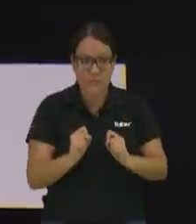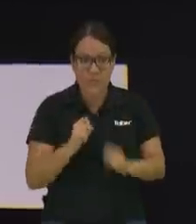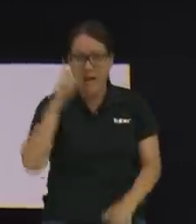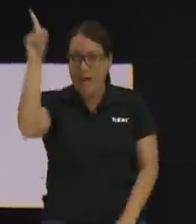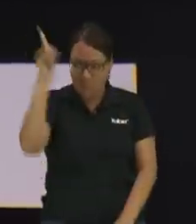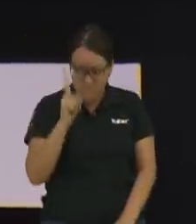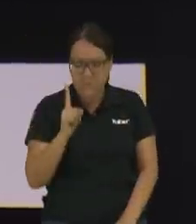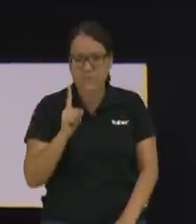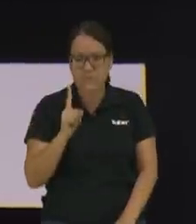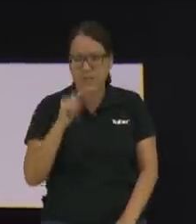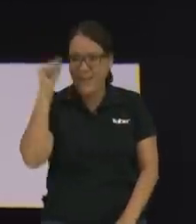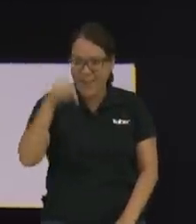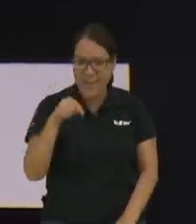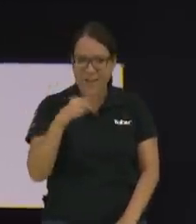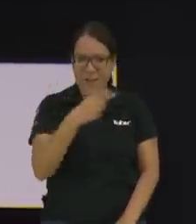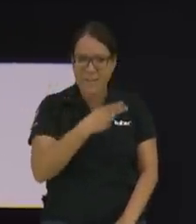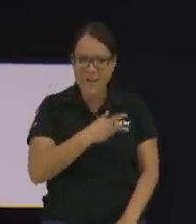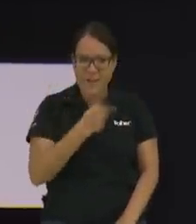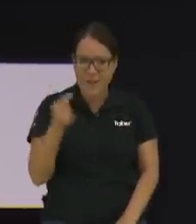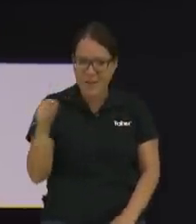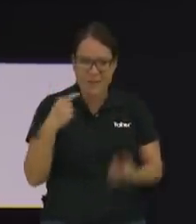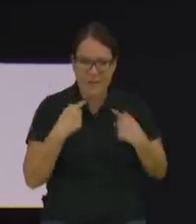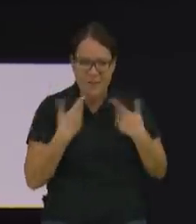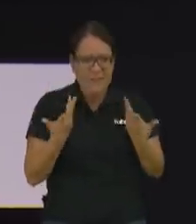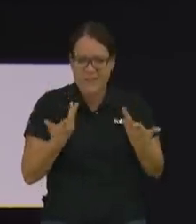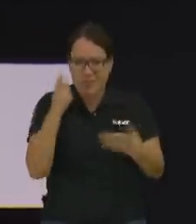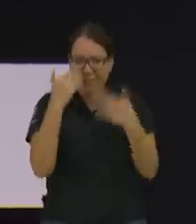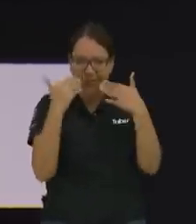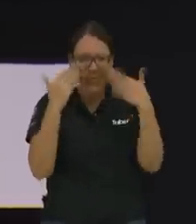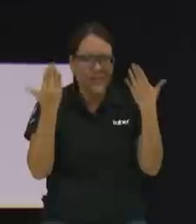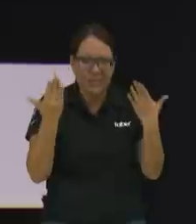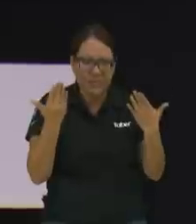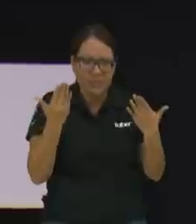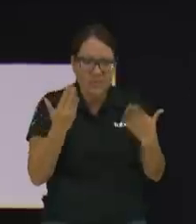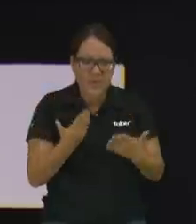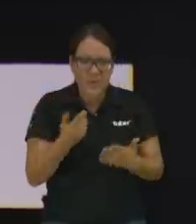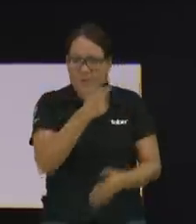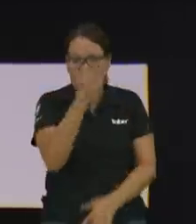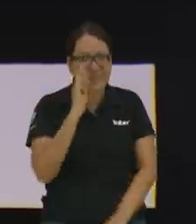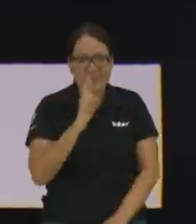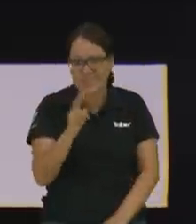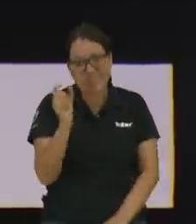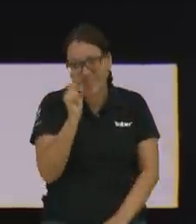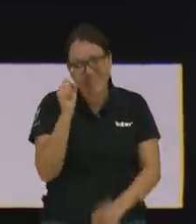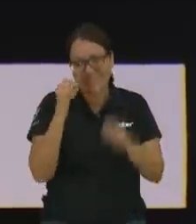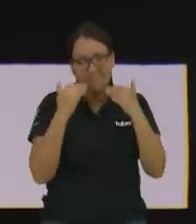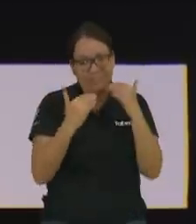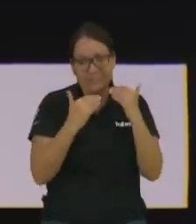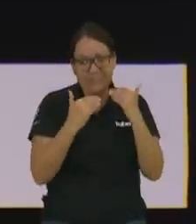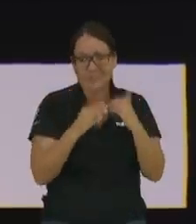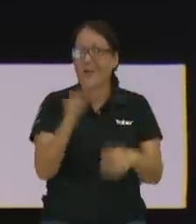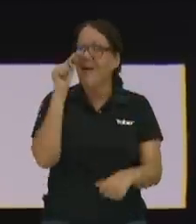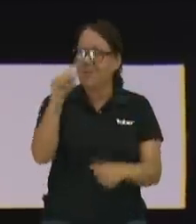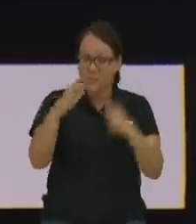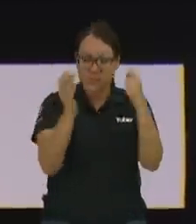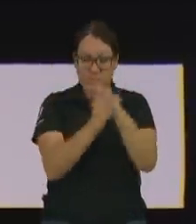nosotros y se hizo pecado, pero jamás pecó? ¿Lo puedes explicar? La respuesta tal vez será no. Ahí está nuestro problema.